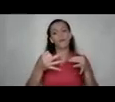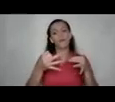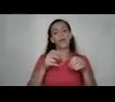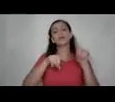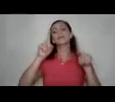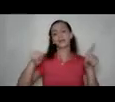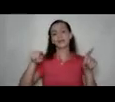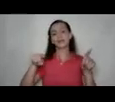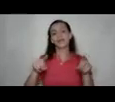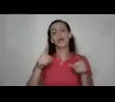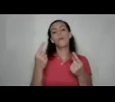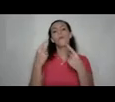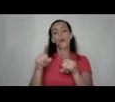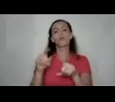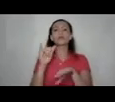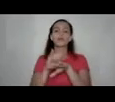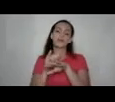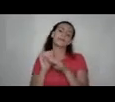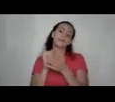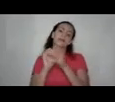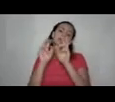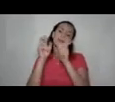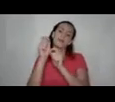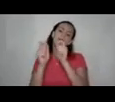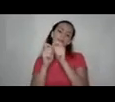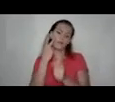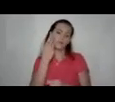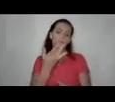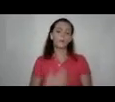a causa de este concepto específico que estamos viendo.